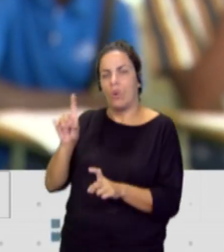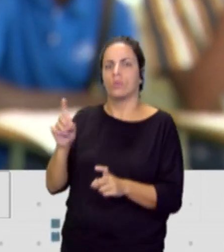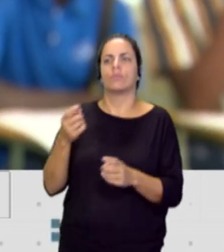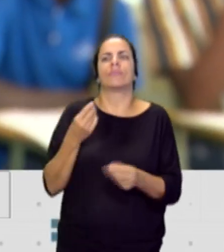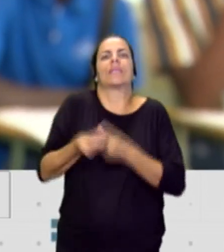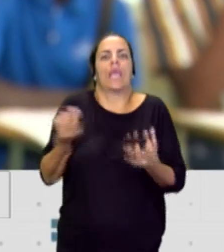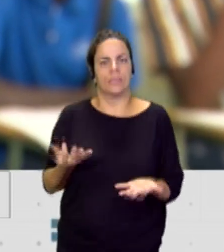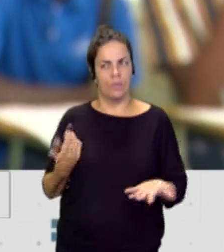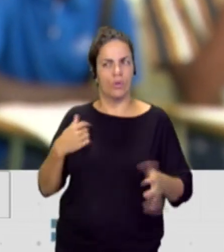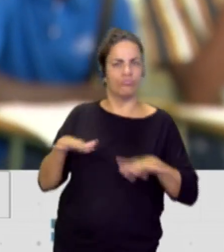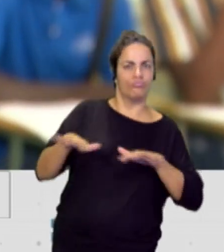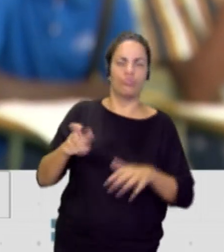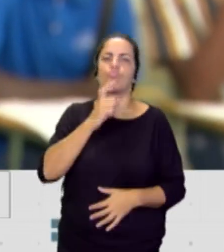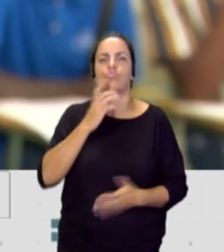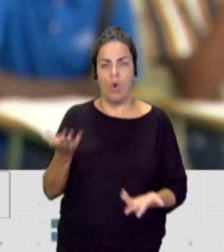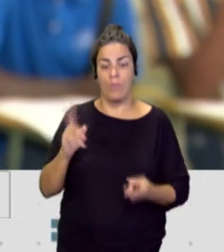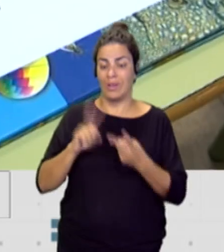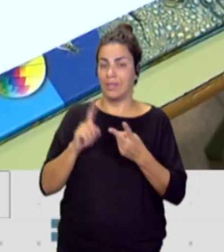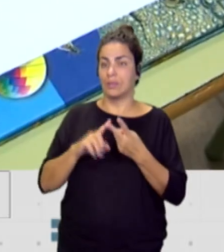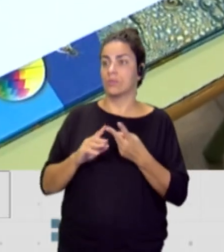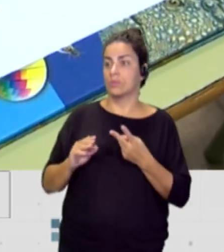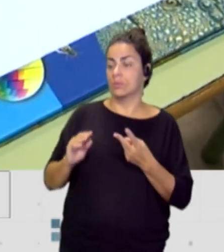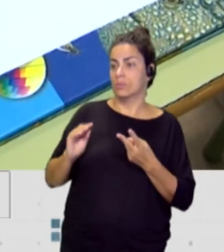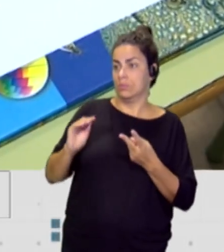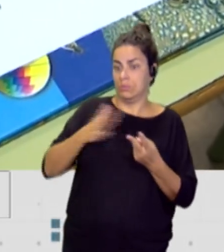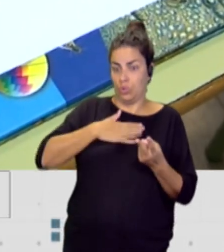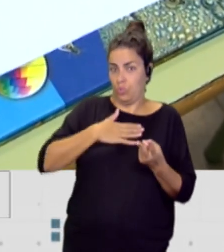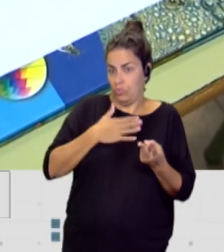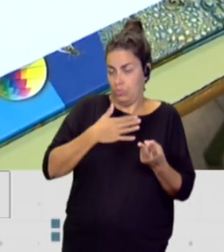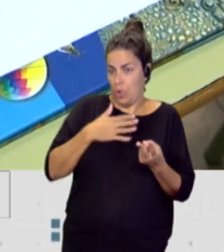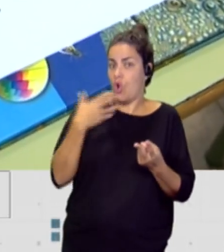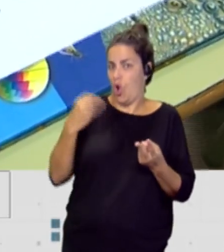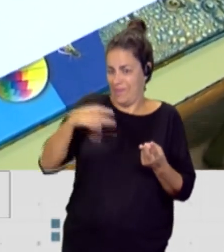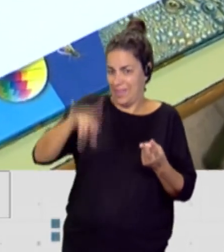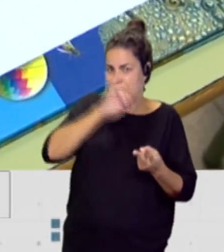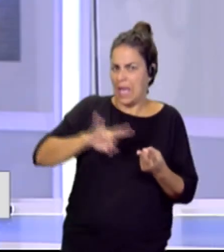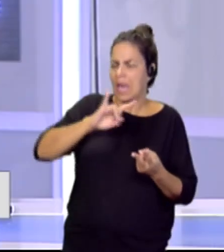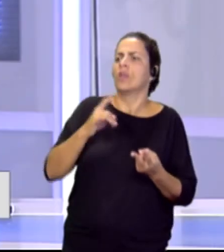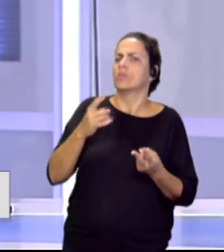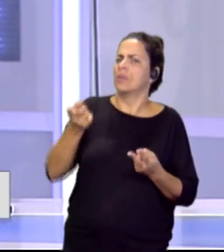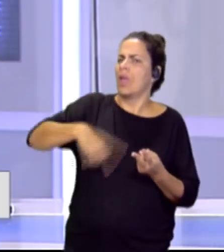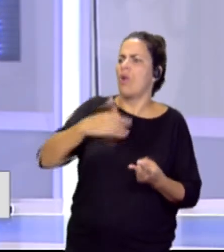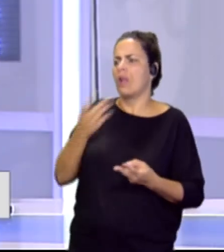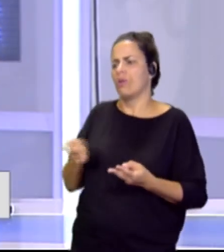movilizar? Y la segunda cuestión es, ¿tus chicos, los nuestros, los de aquí, han aprendido de ellos? ¿Y qué han aprendido?